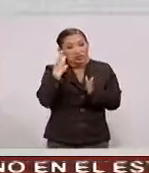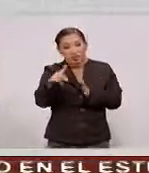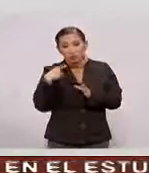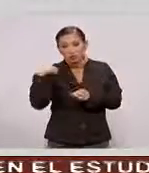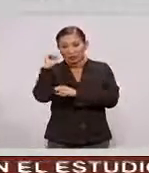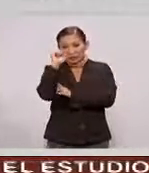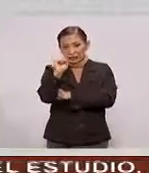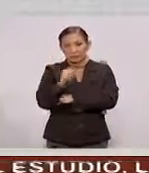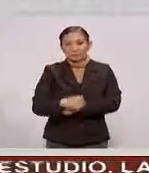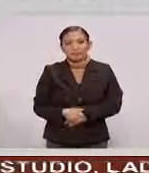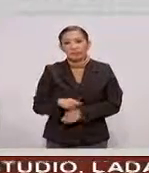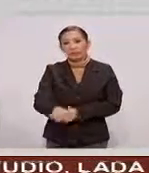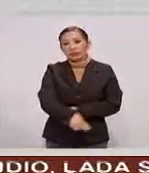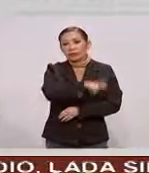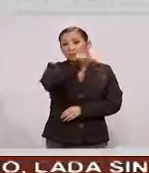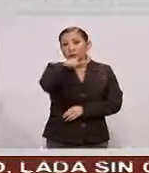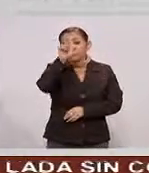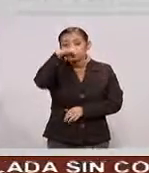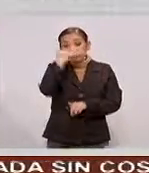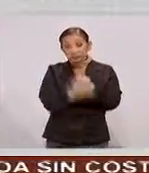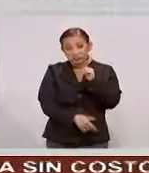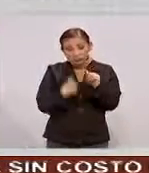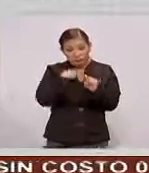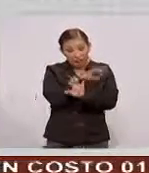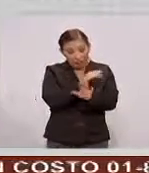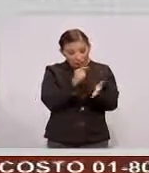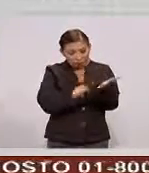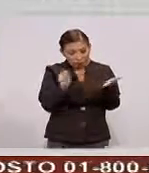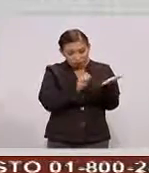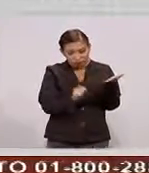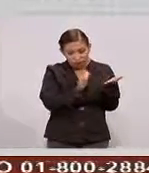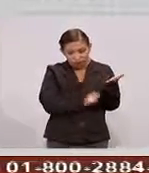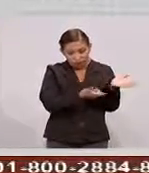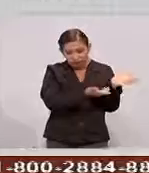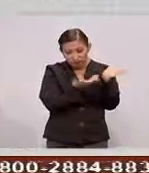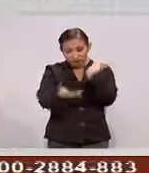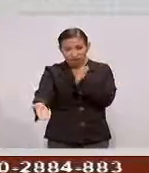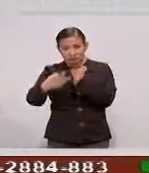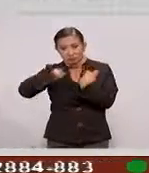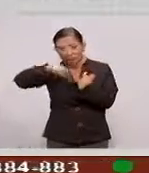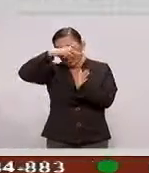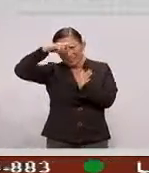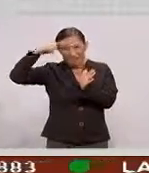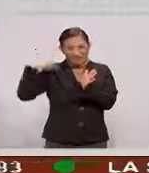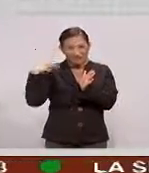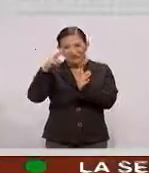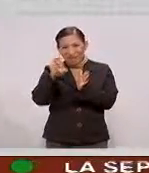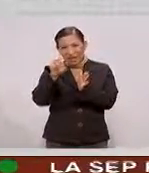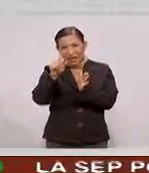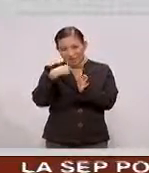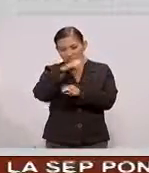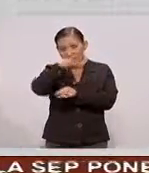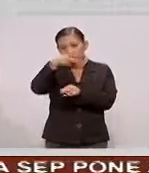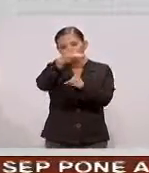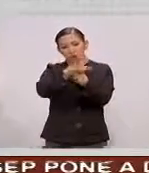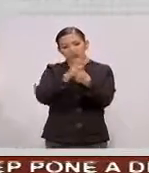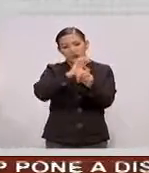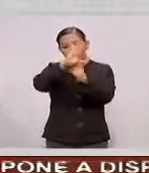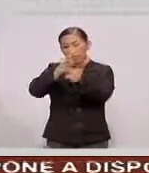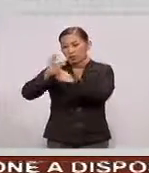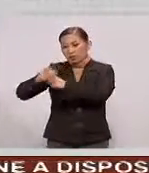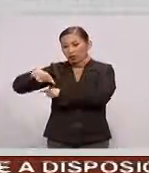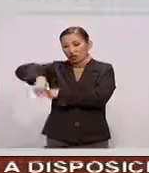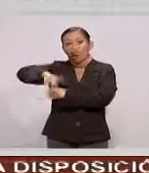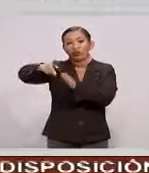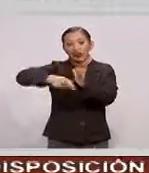sindicato Y después Cuando esto lo estemos presentando Hacia el verano Convocaré a las nuevas comisiones Que